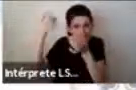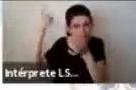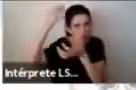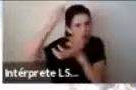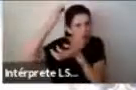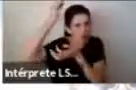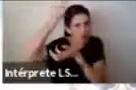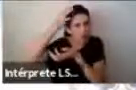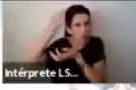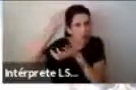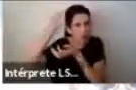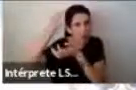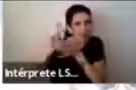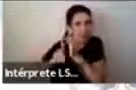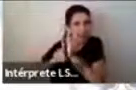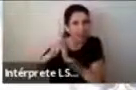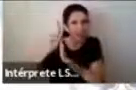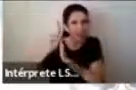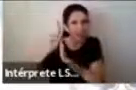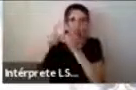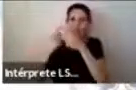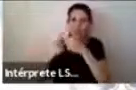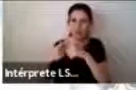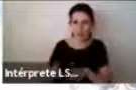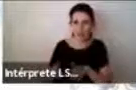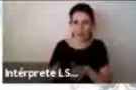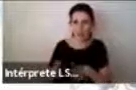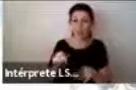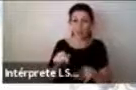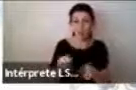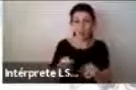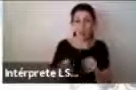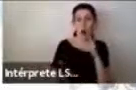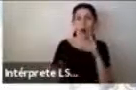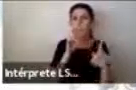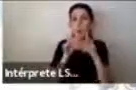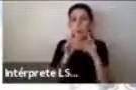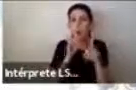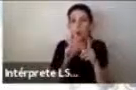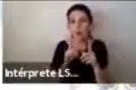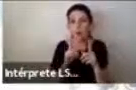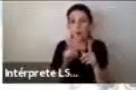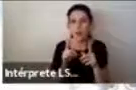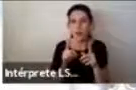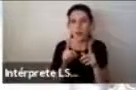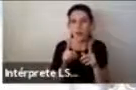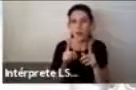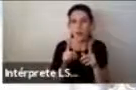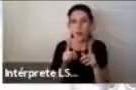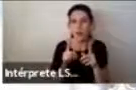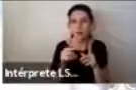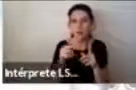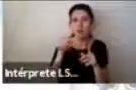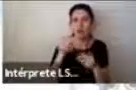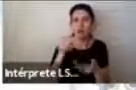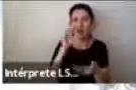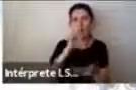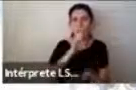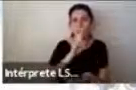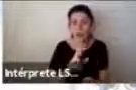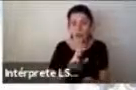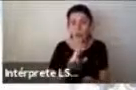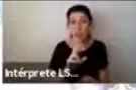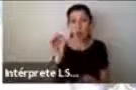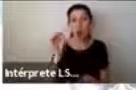impacto a nivel de poder responder una prueba a poder acordarte de cosas sino que también impacta a todo el niño